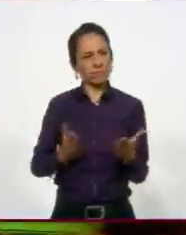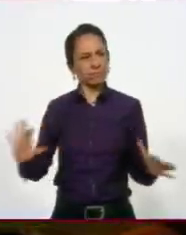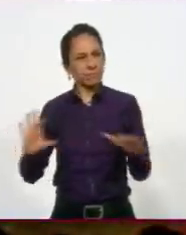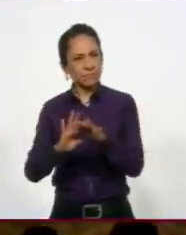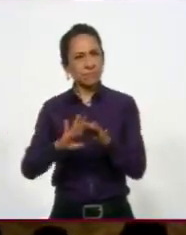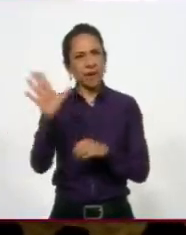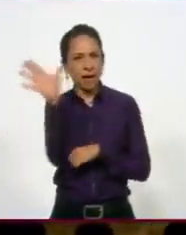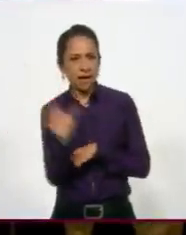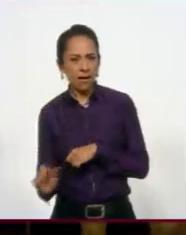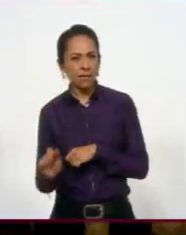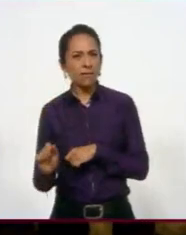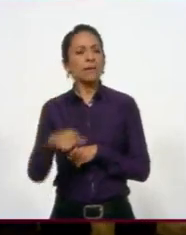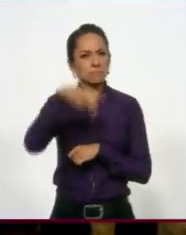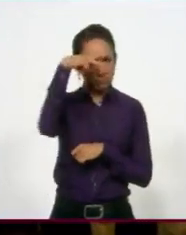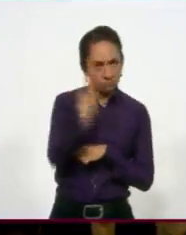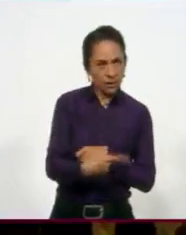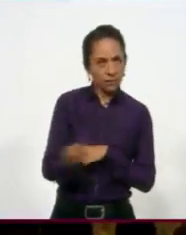componentes de la cultura mexicana.